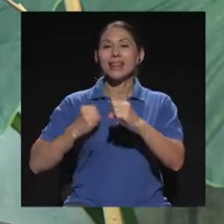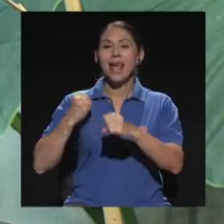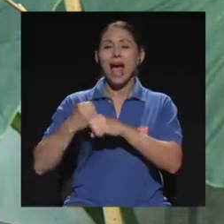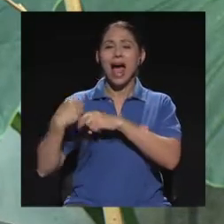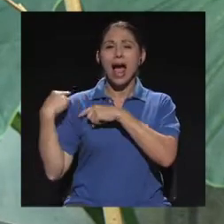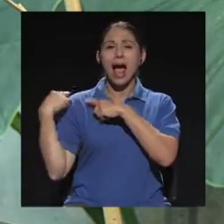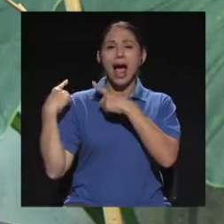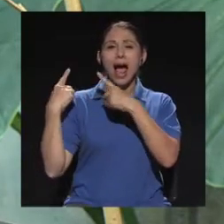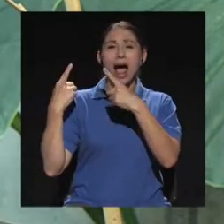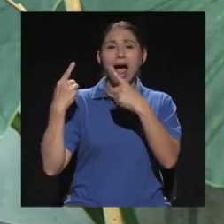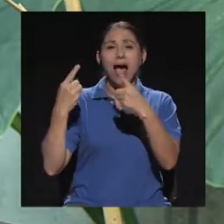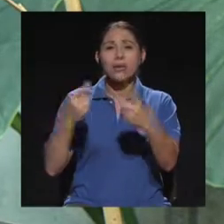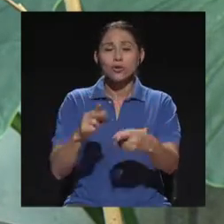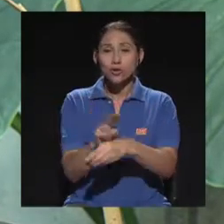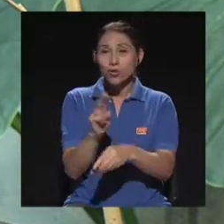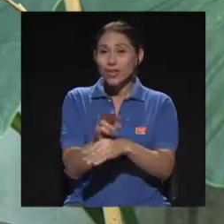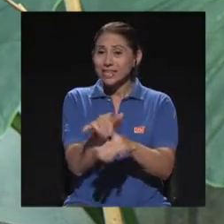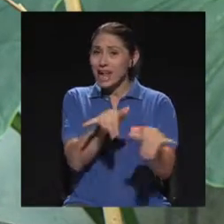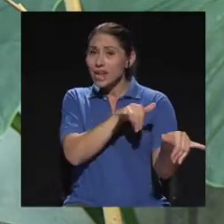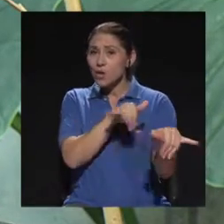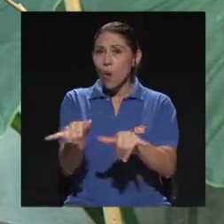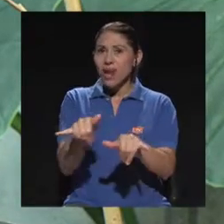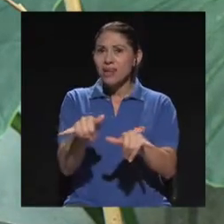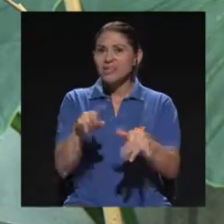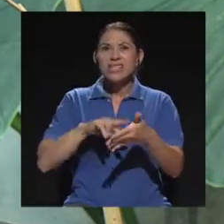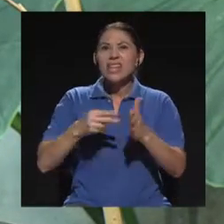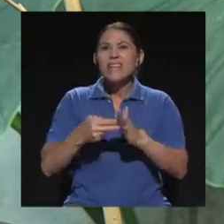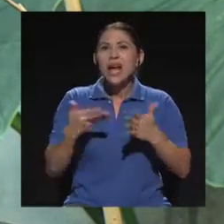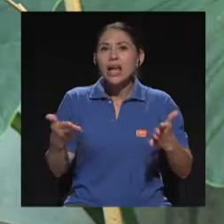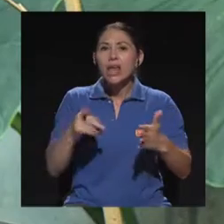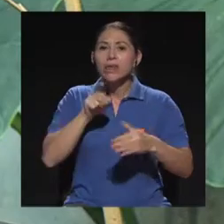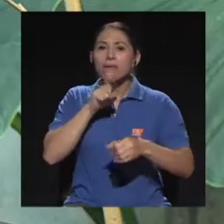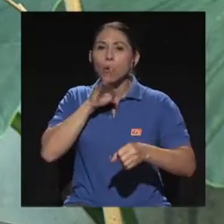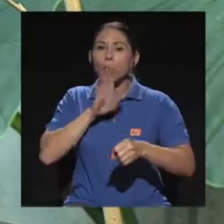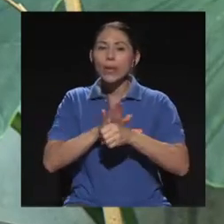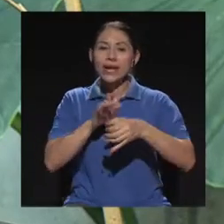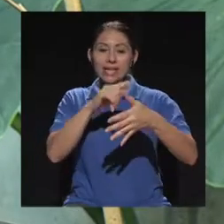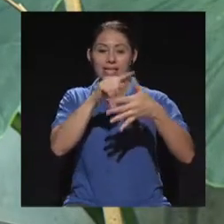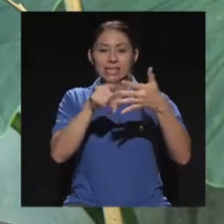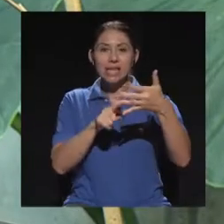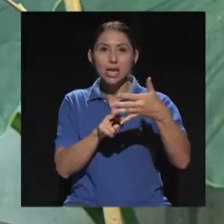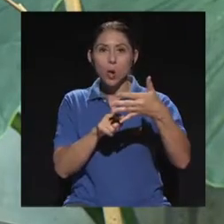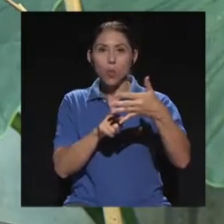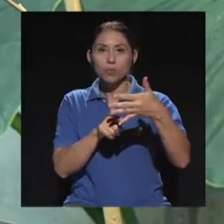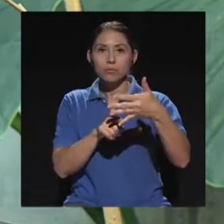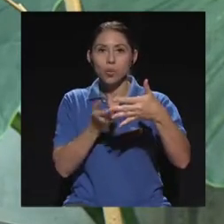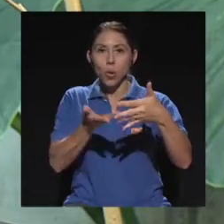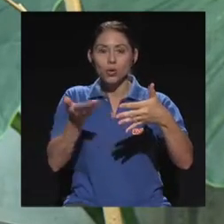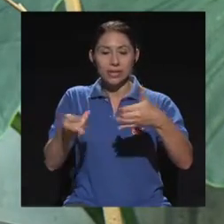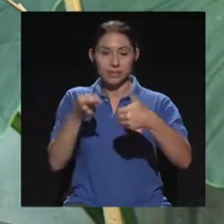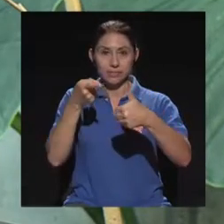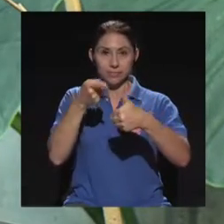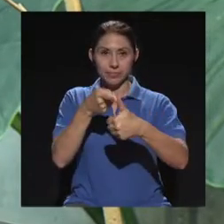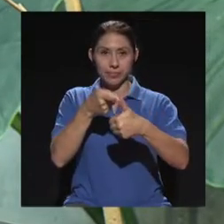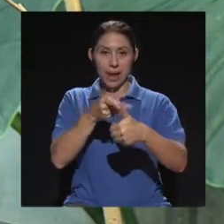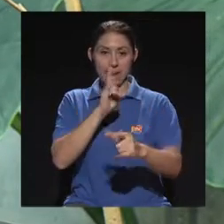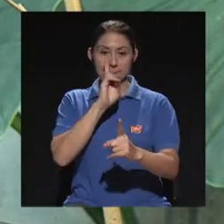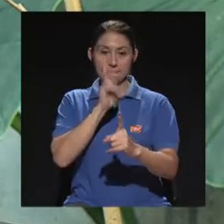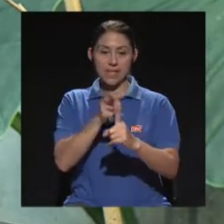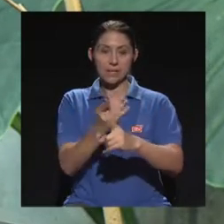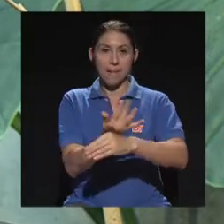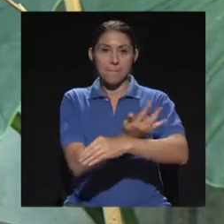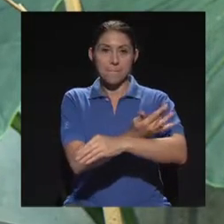igual, ¿qué es que se utiliza igual? Que tiene que cumplir cinco cosas juntas, primero, que sea la misma planta,